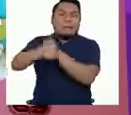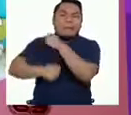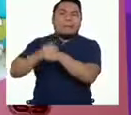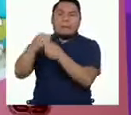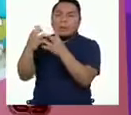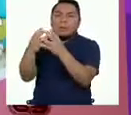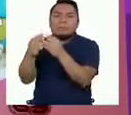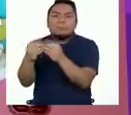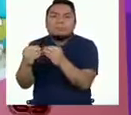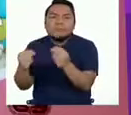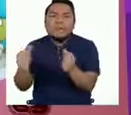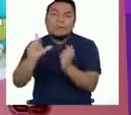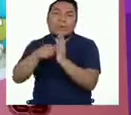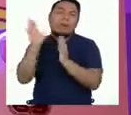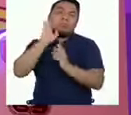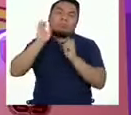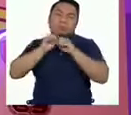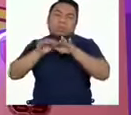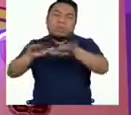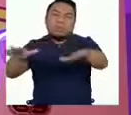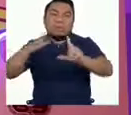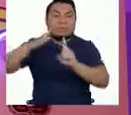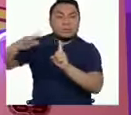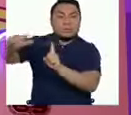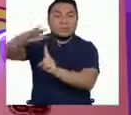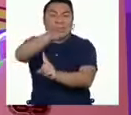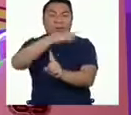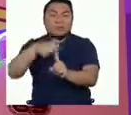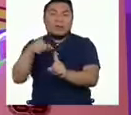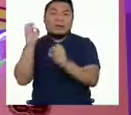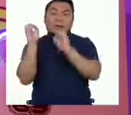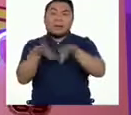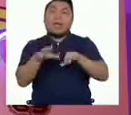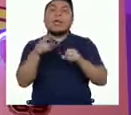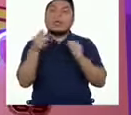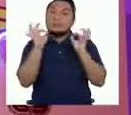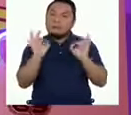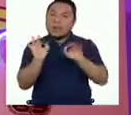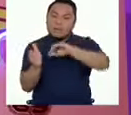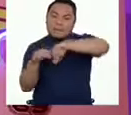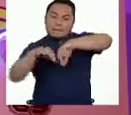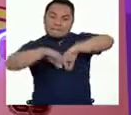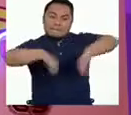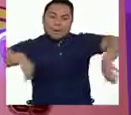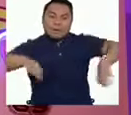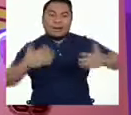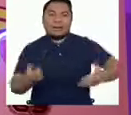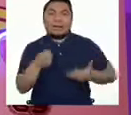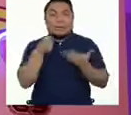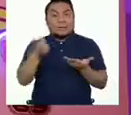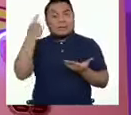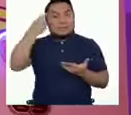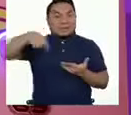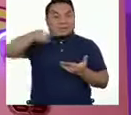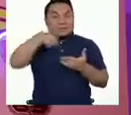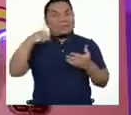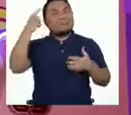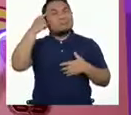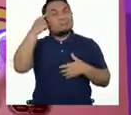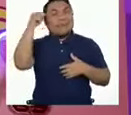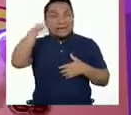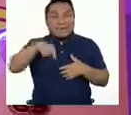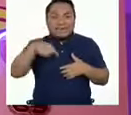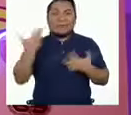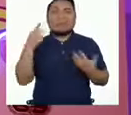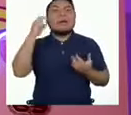supone un impacto en el medio ambiente, si no es desechado de manera correcta. Por eso el secoladrillo es una nueva opción